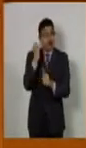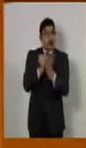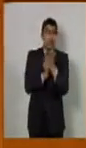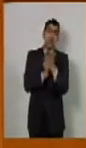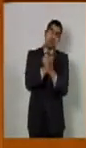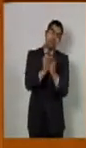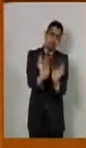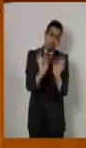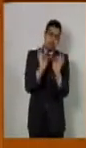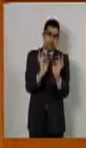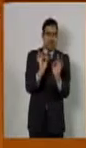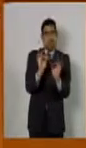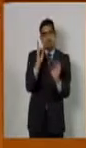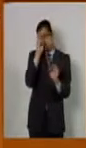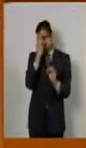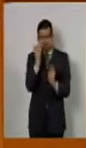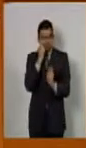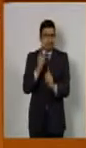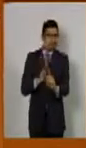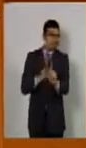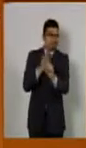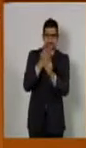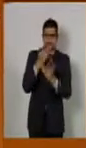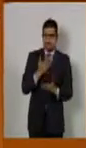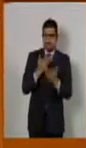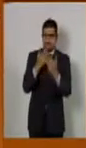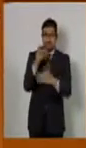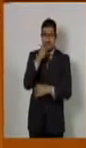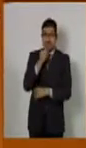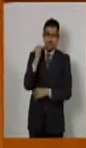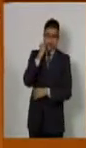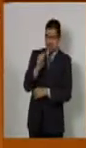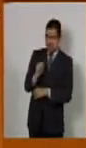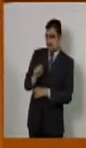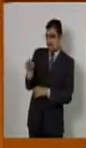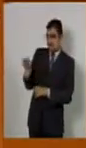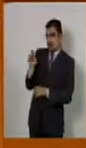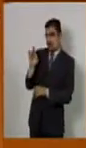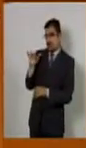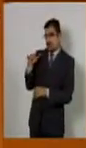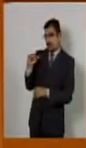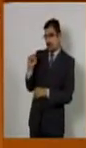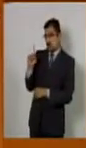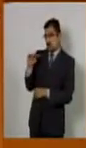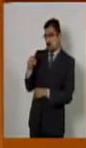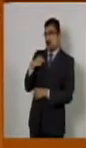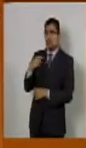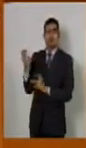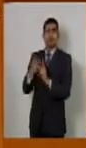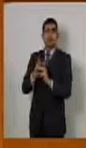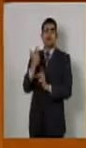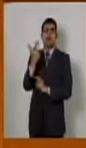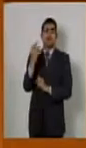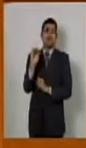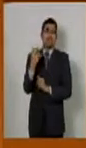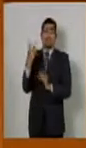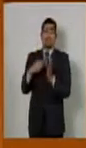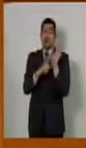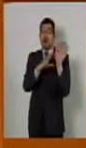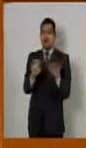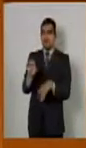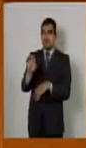por delante. El senador Chiapaneco Belisario Domínguez fue asesinado el 7 de octubre de